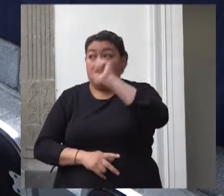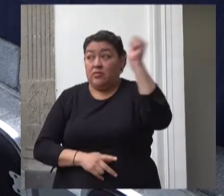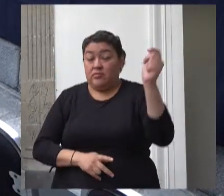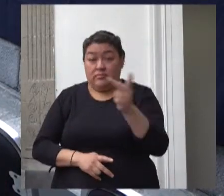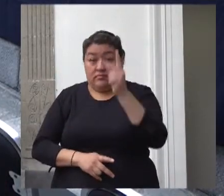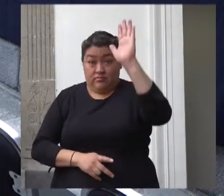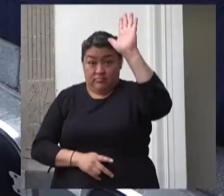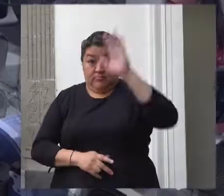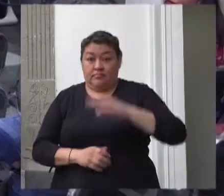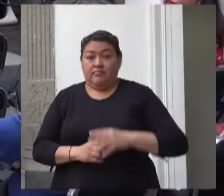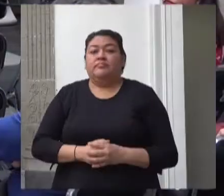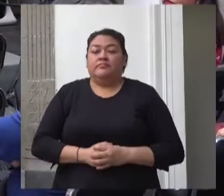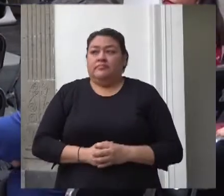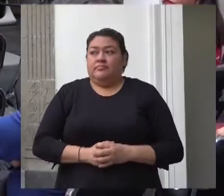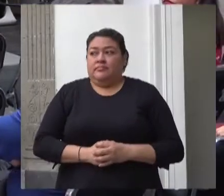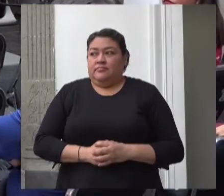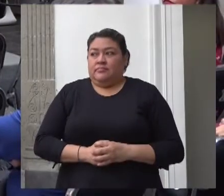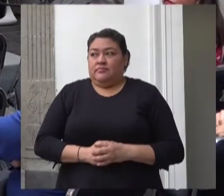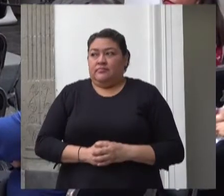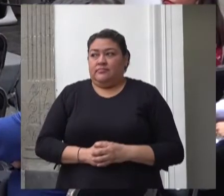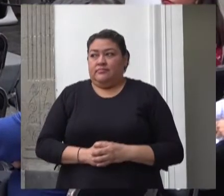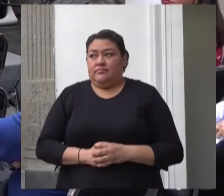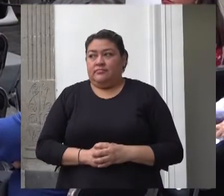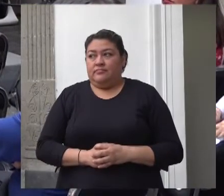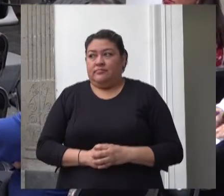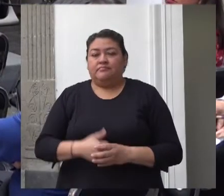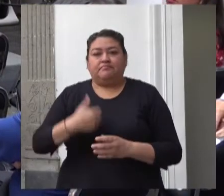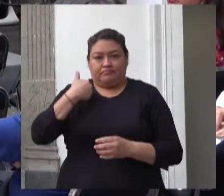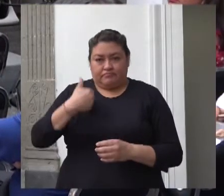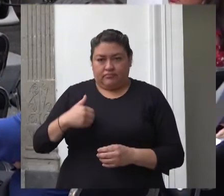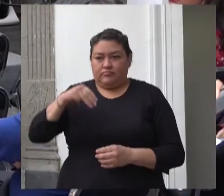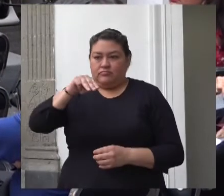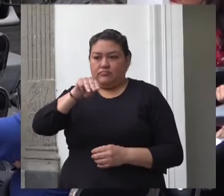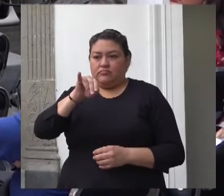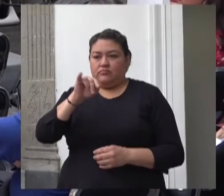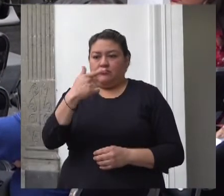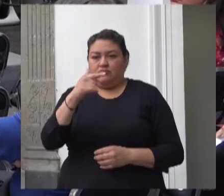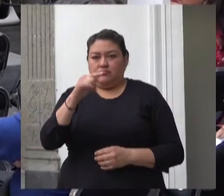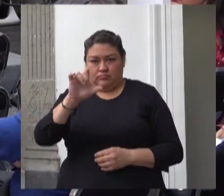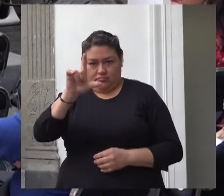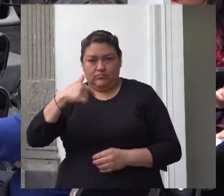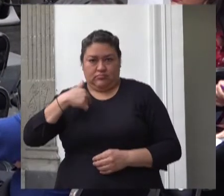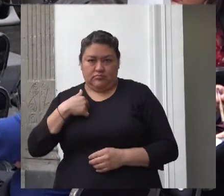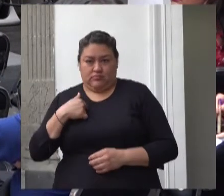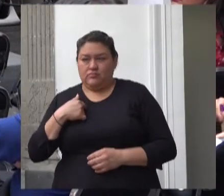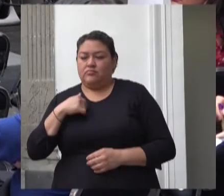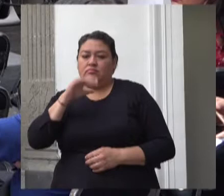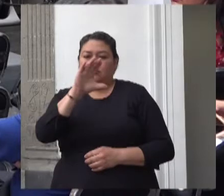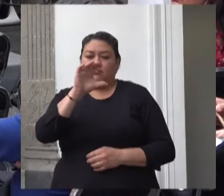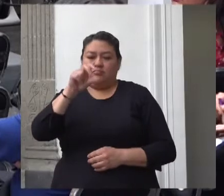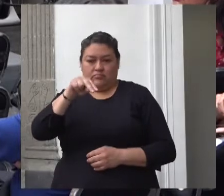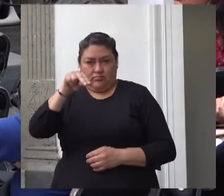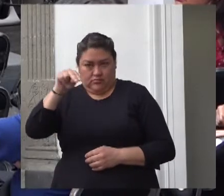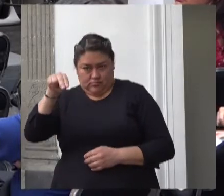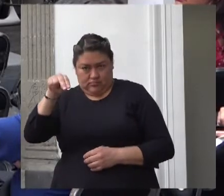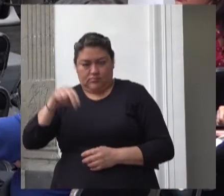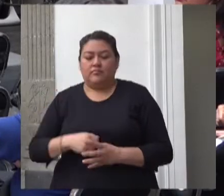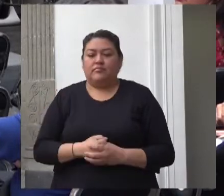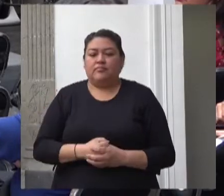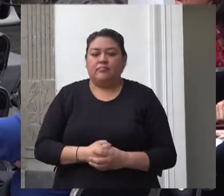si hay una pregunta es otro tema si pueden dar un comentario